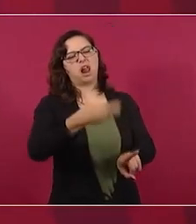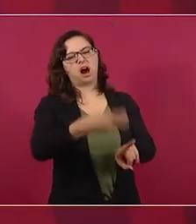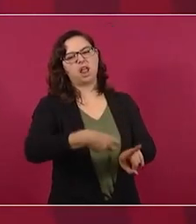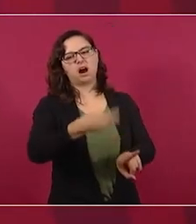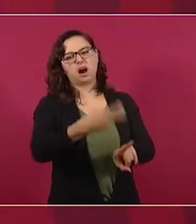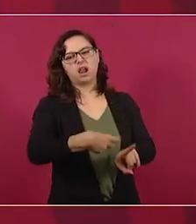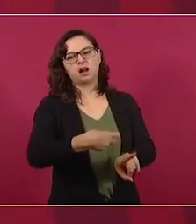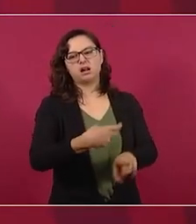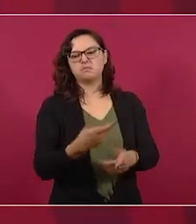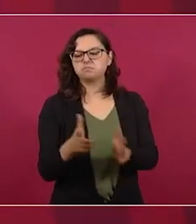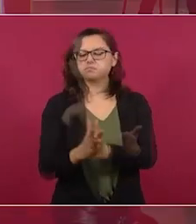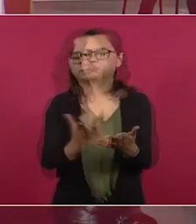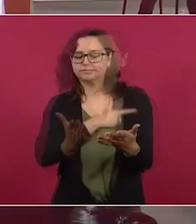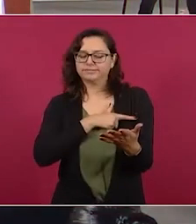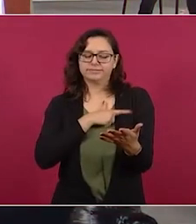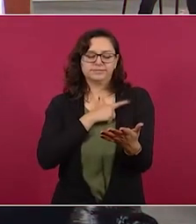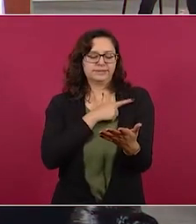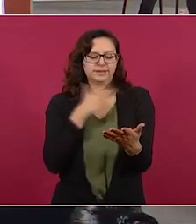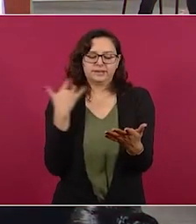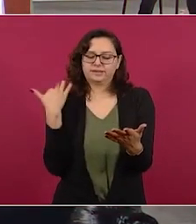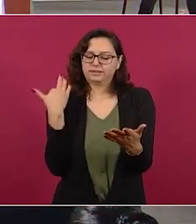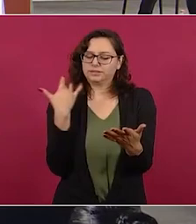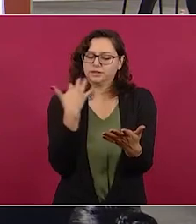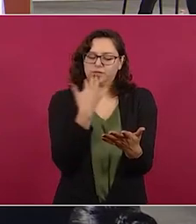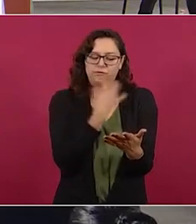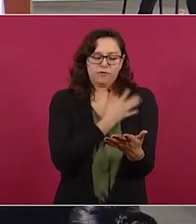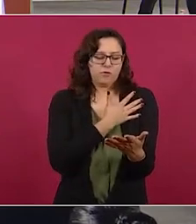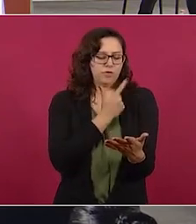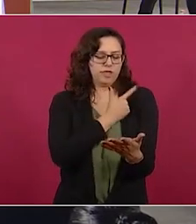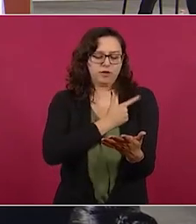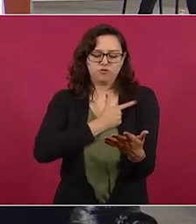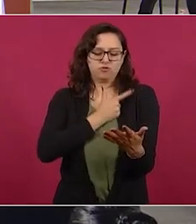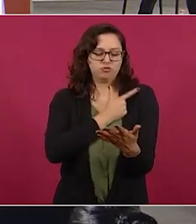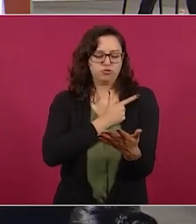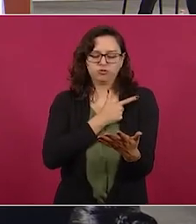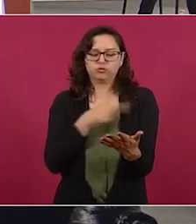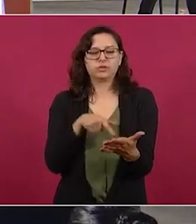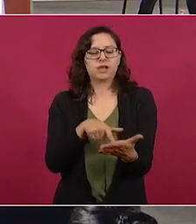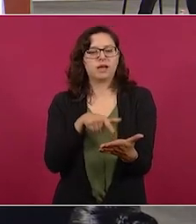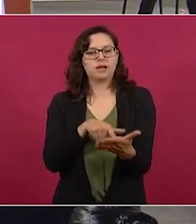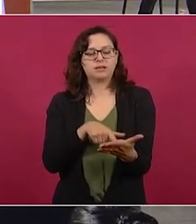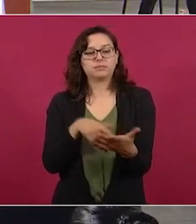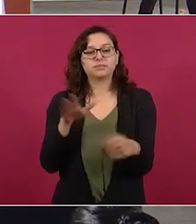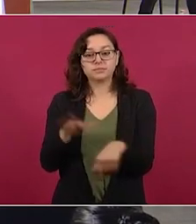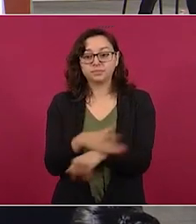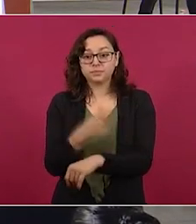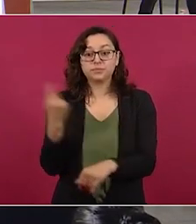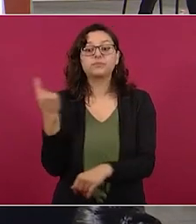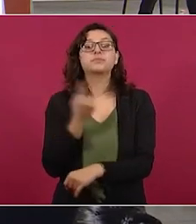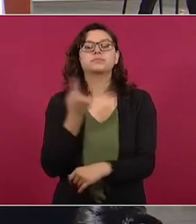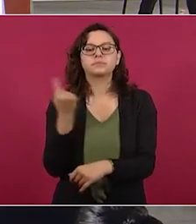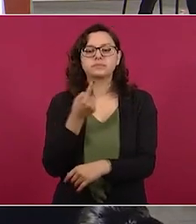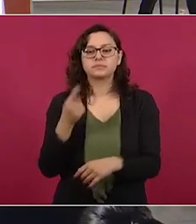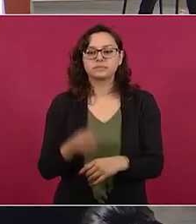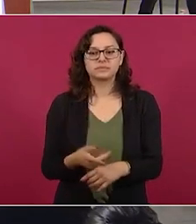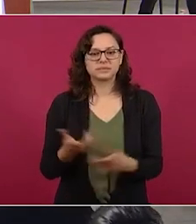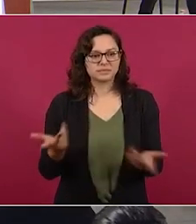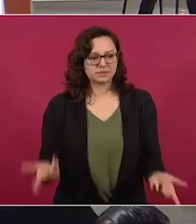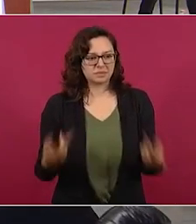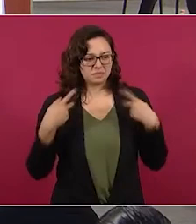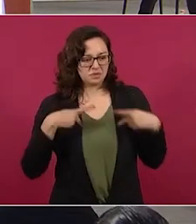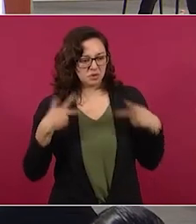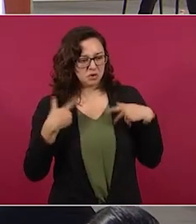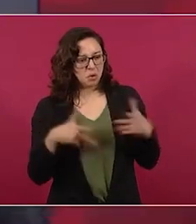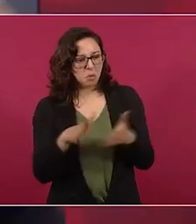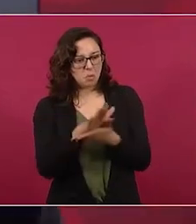por su individualismo, porque están en contra de los campesinos,